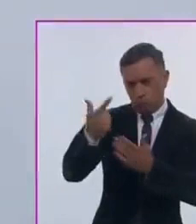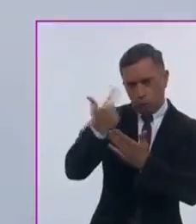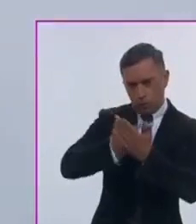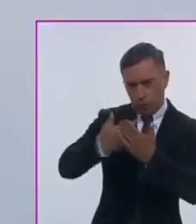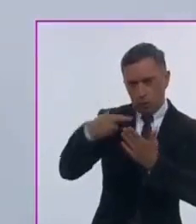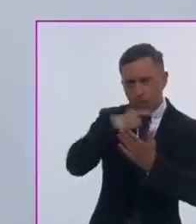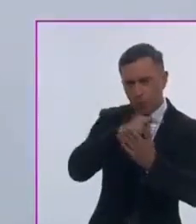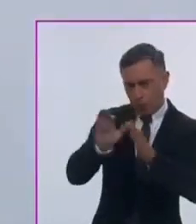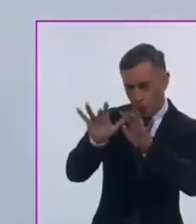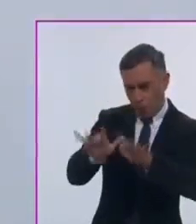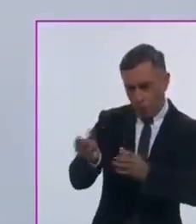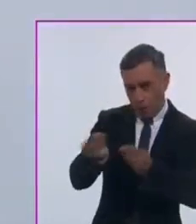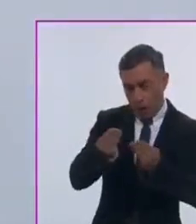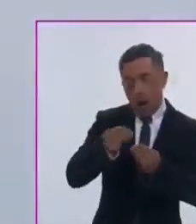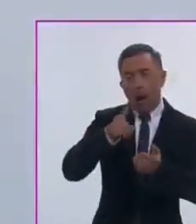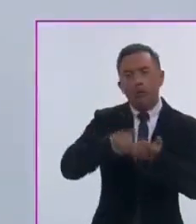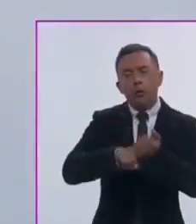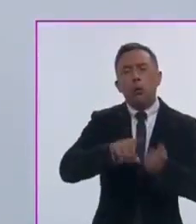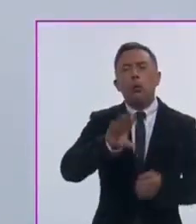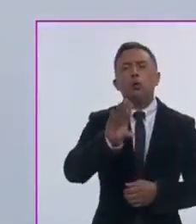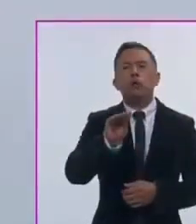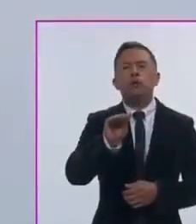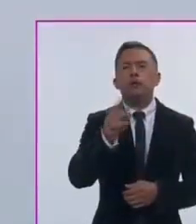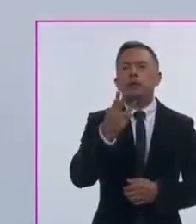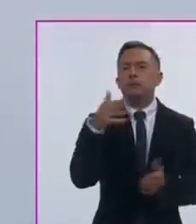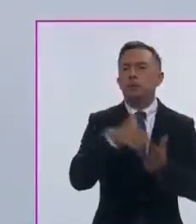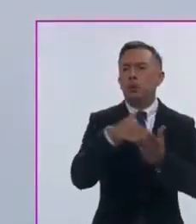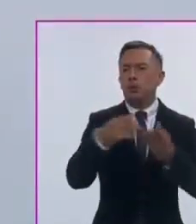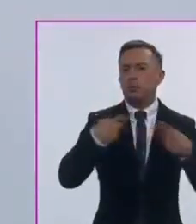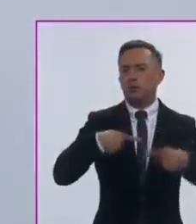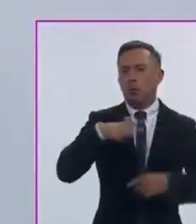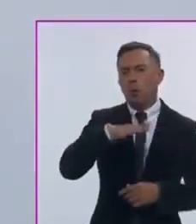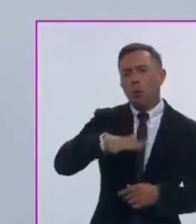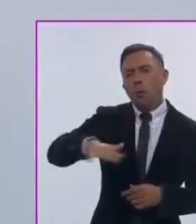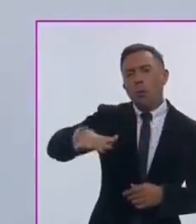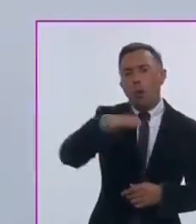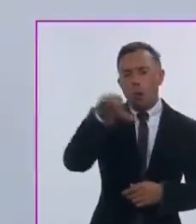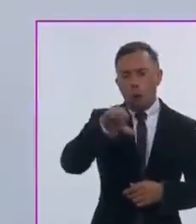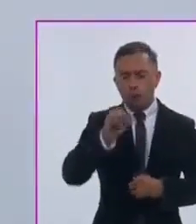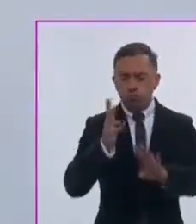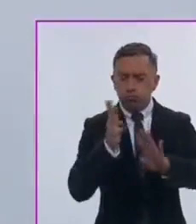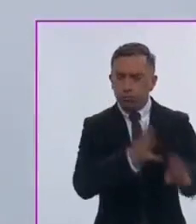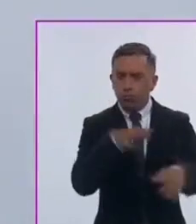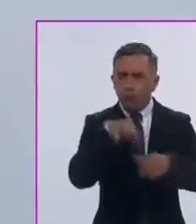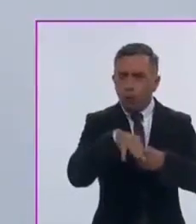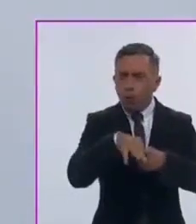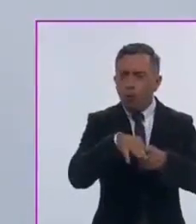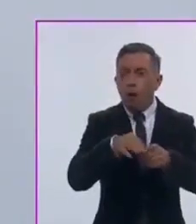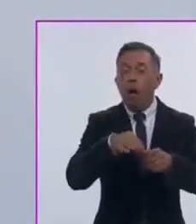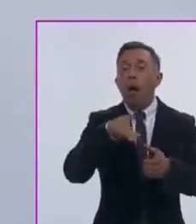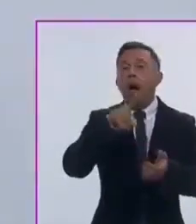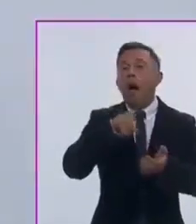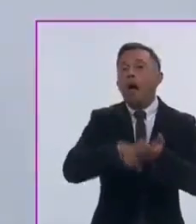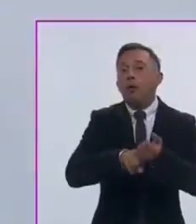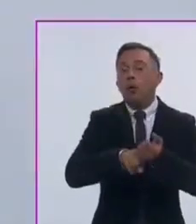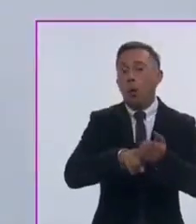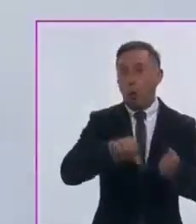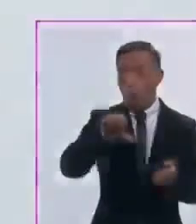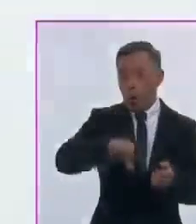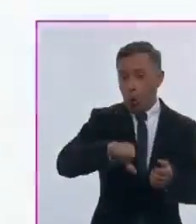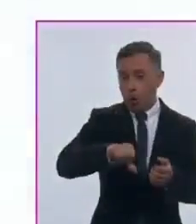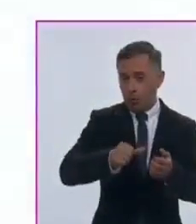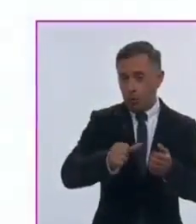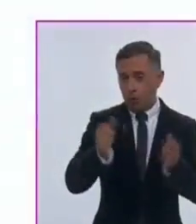de las más de 93 millones de personas que hoy pudimos ejercer el sufragio, el porcentaje de participación en la jornada